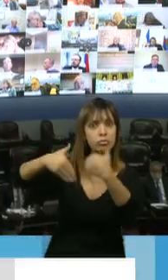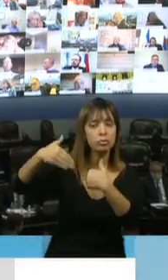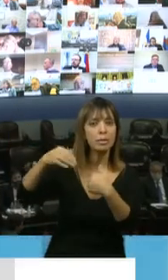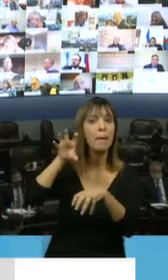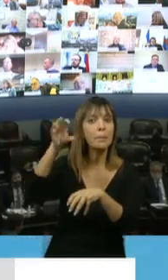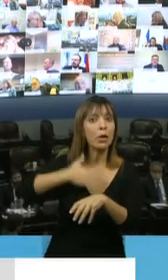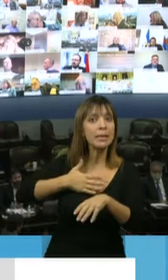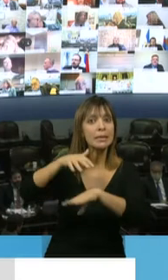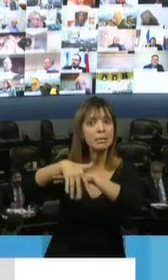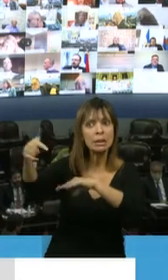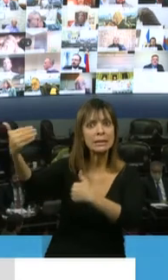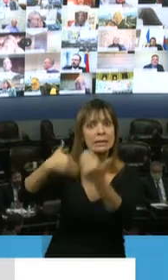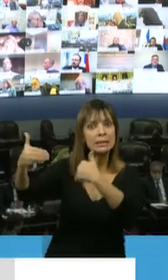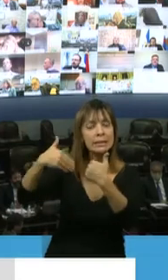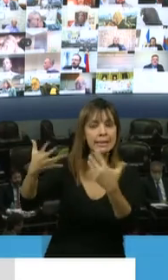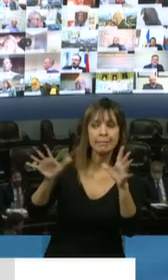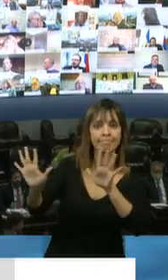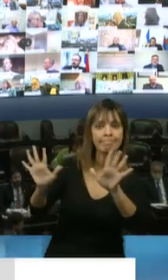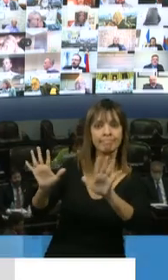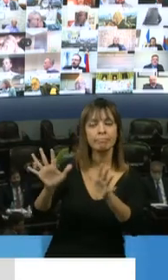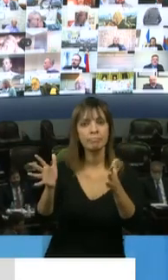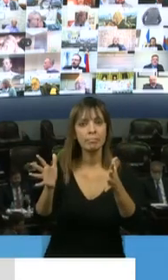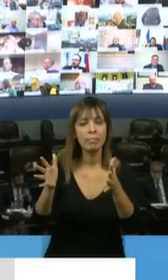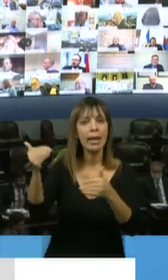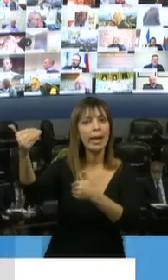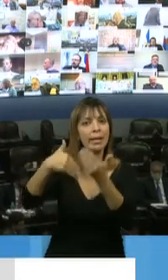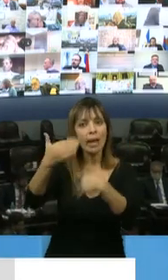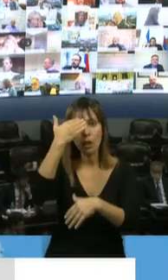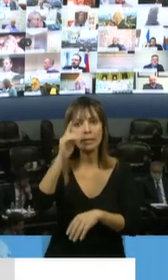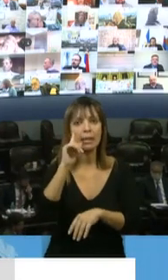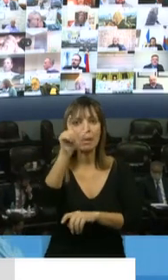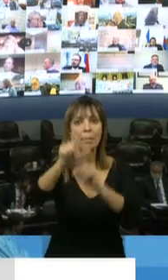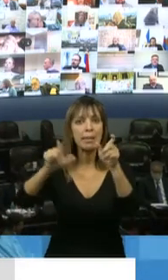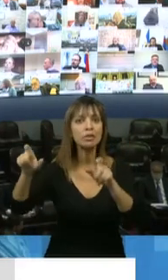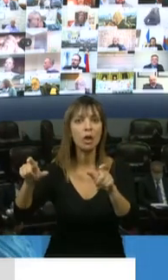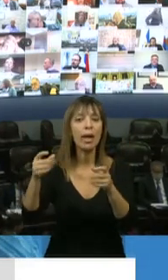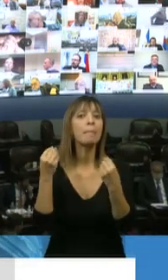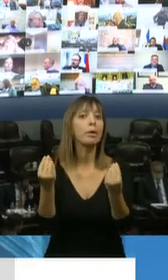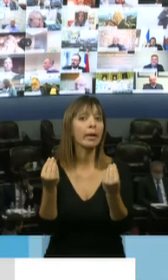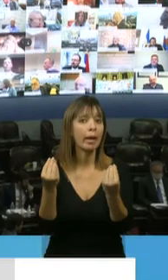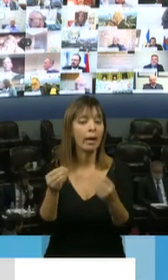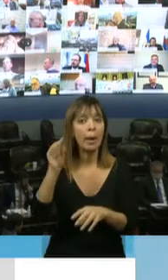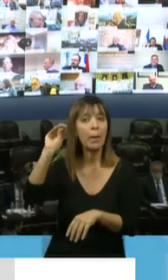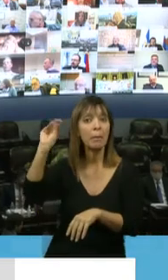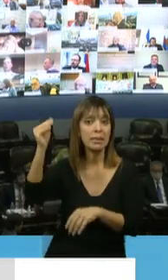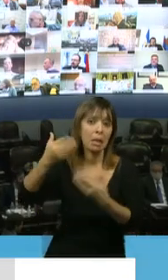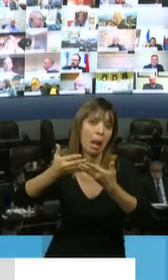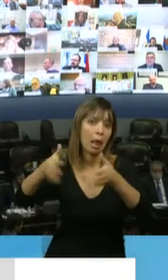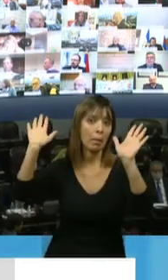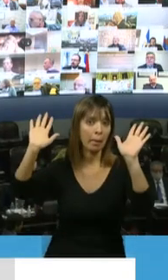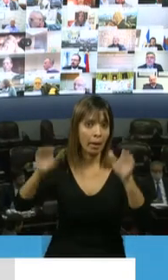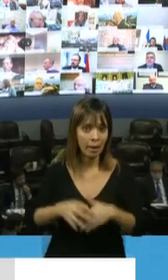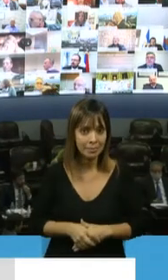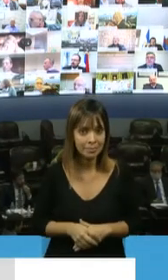en nuestra provincia ingresaron 15.000 personas porque Brasil tenía liberado los cielos